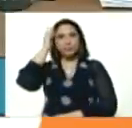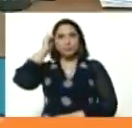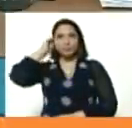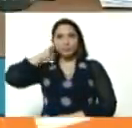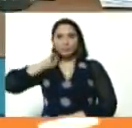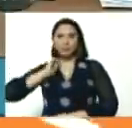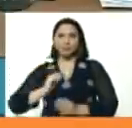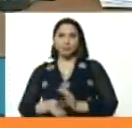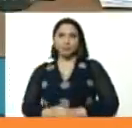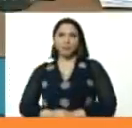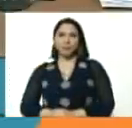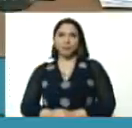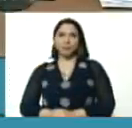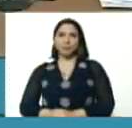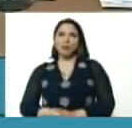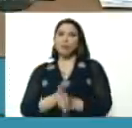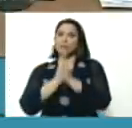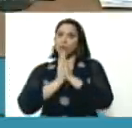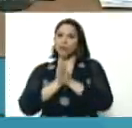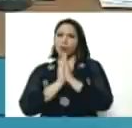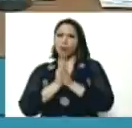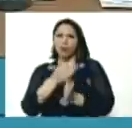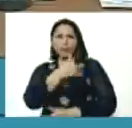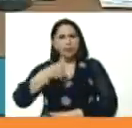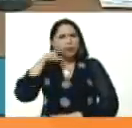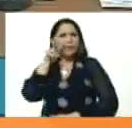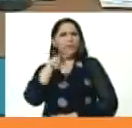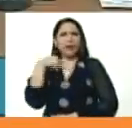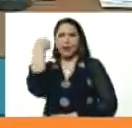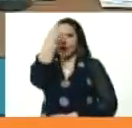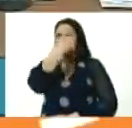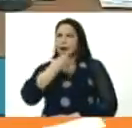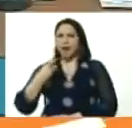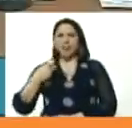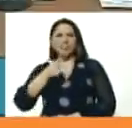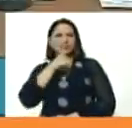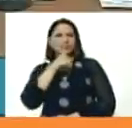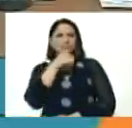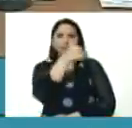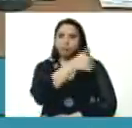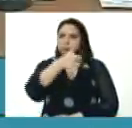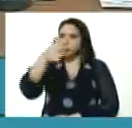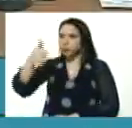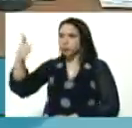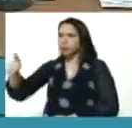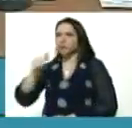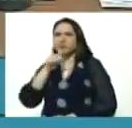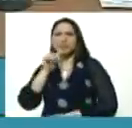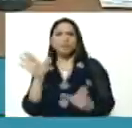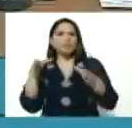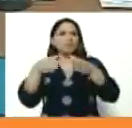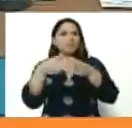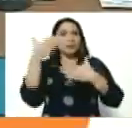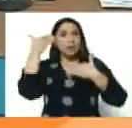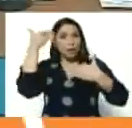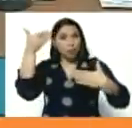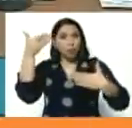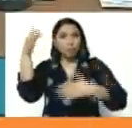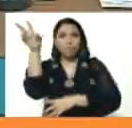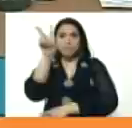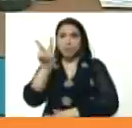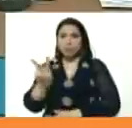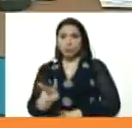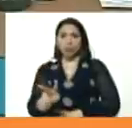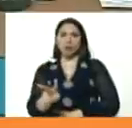que bueno, me presentarás a toda la dirección nacional, quiero verle el rostro a todos, uno por uno, saludo para Venezuela,